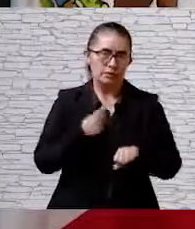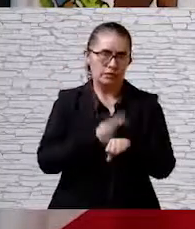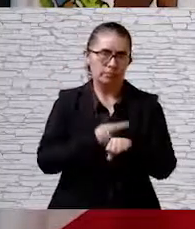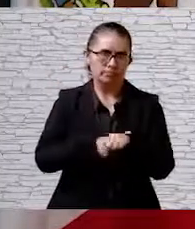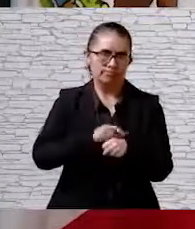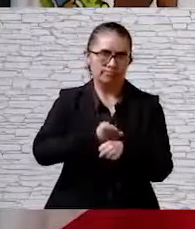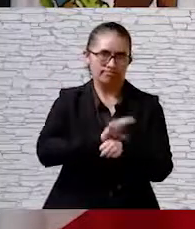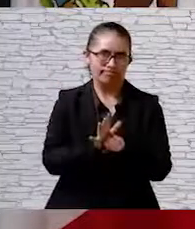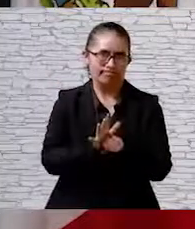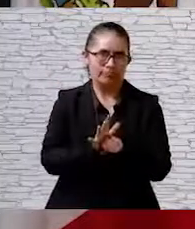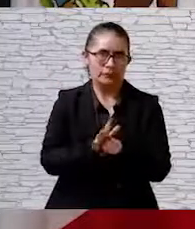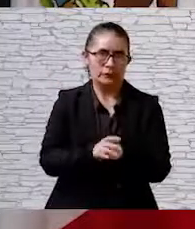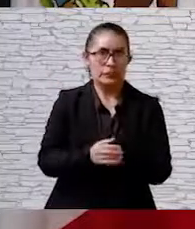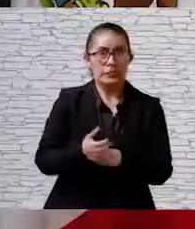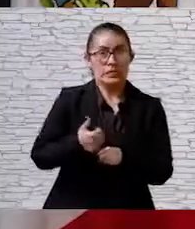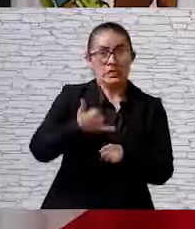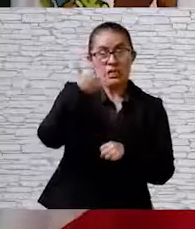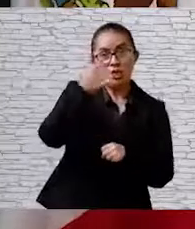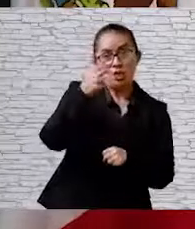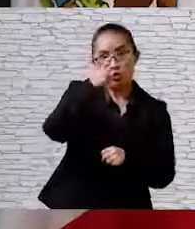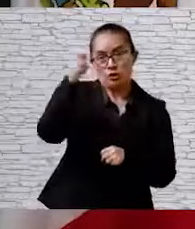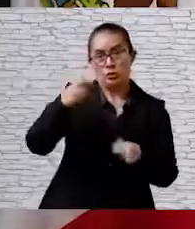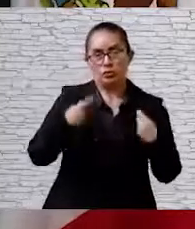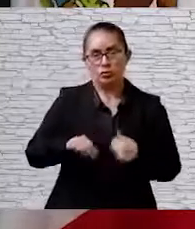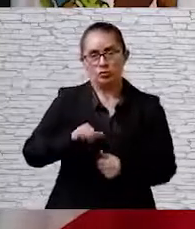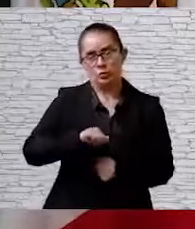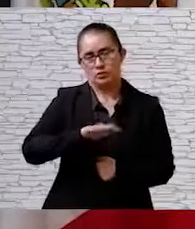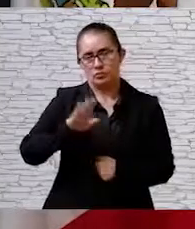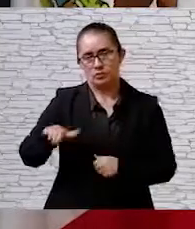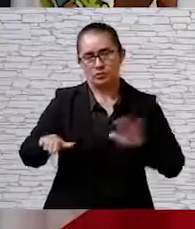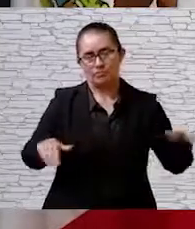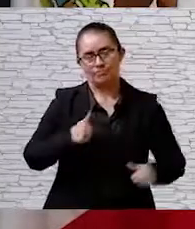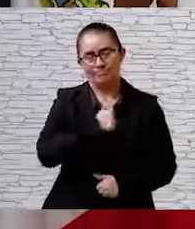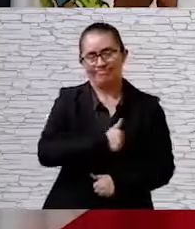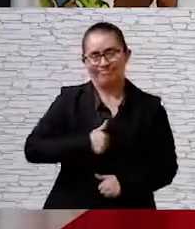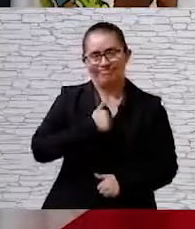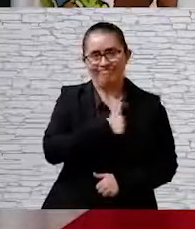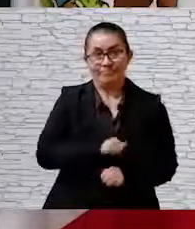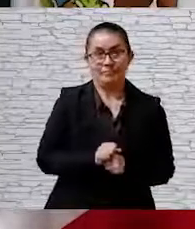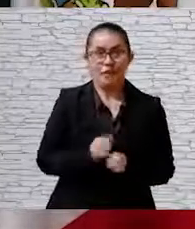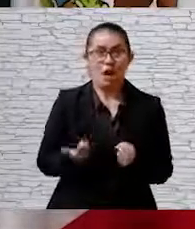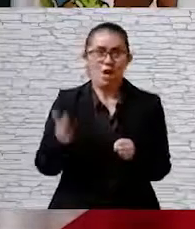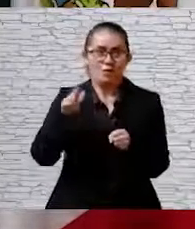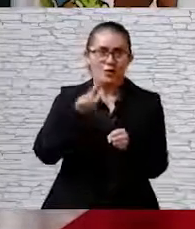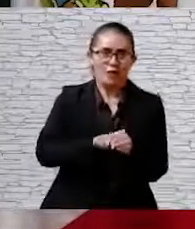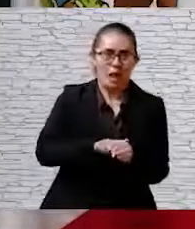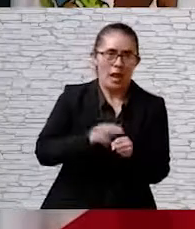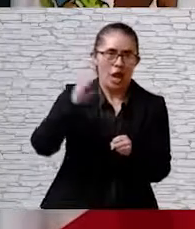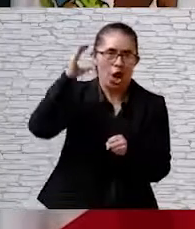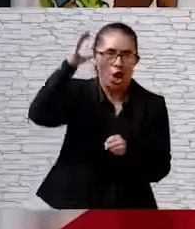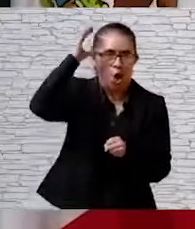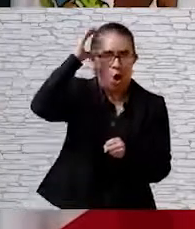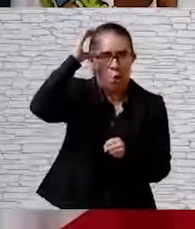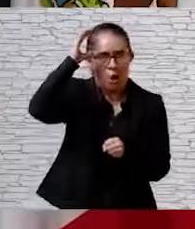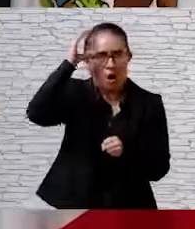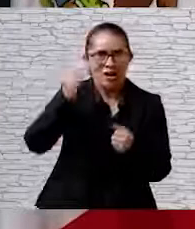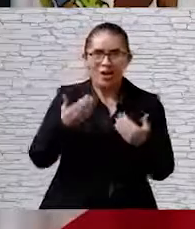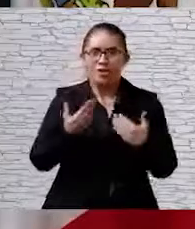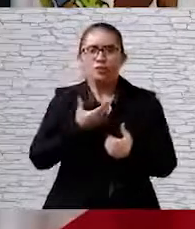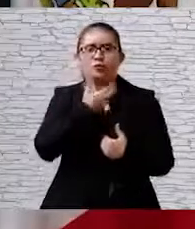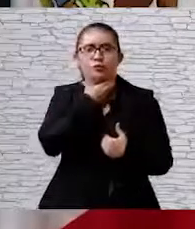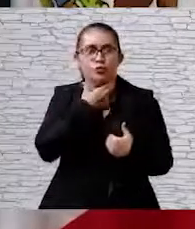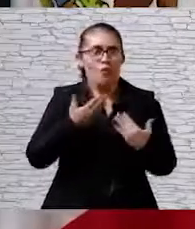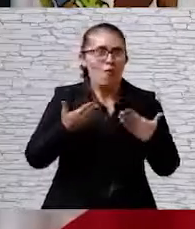y más de 200 lamentables defunciones. Ya no hay prácticamente camas de